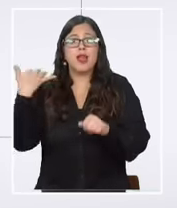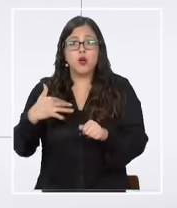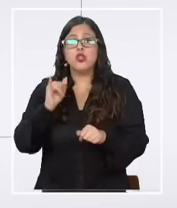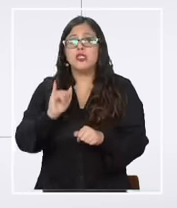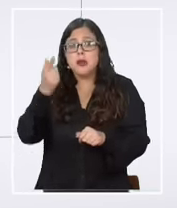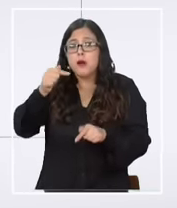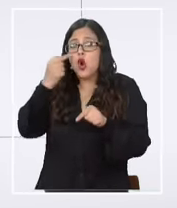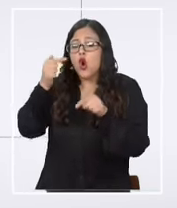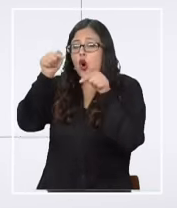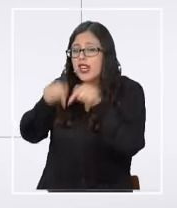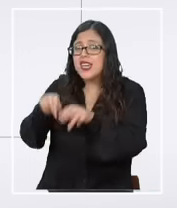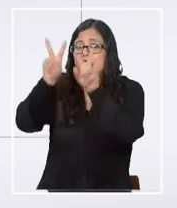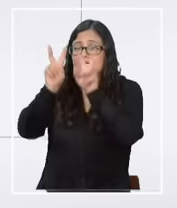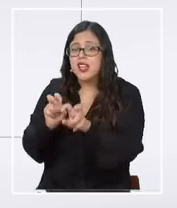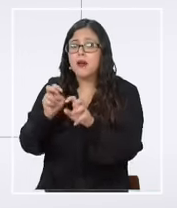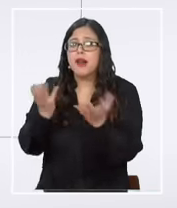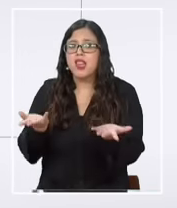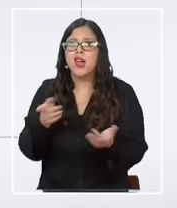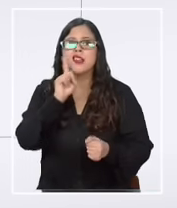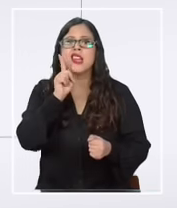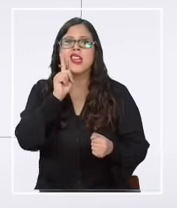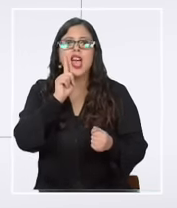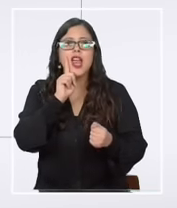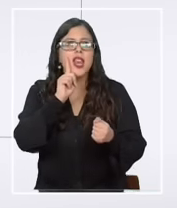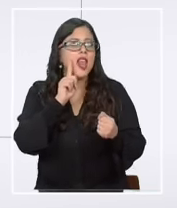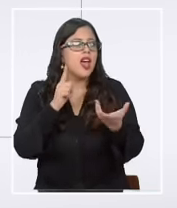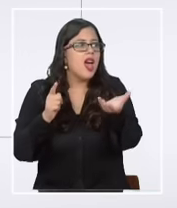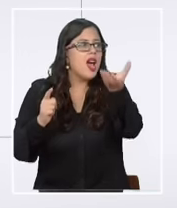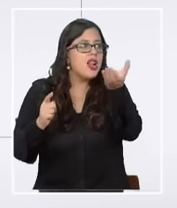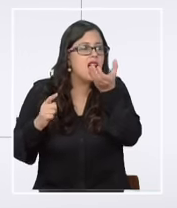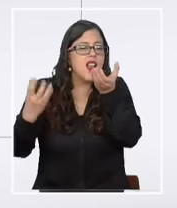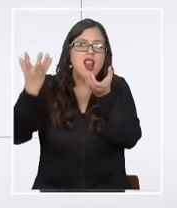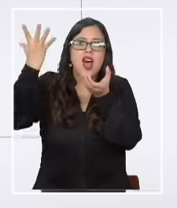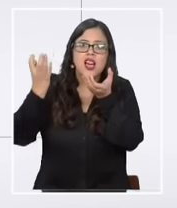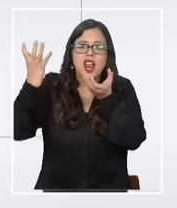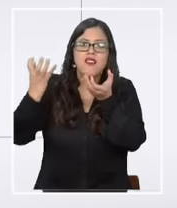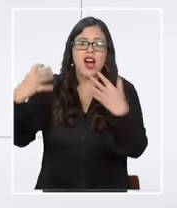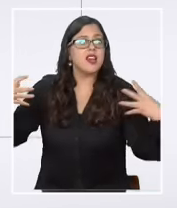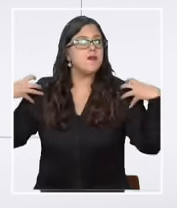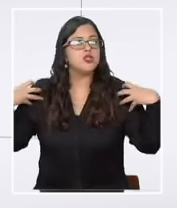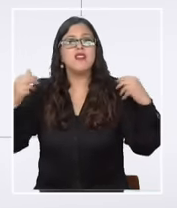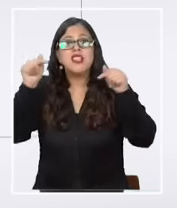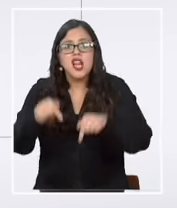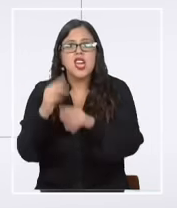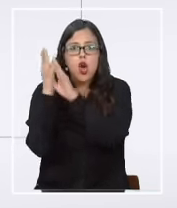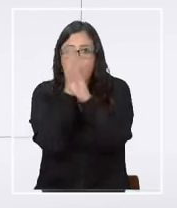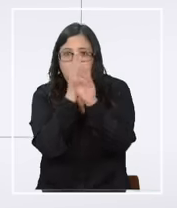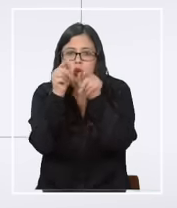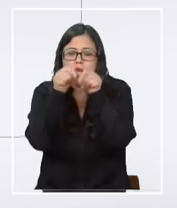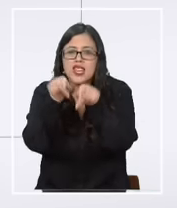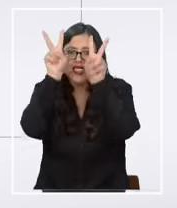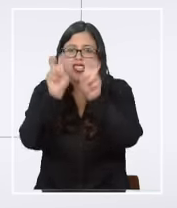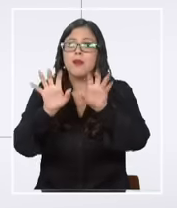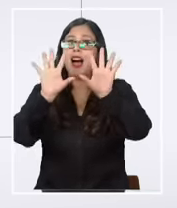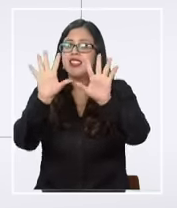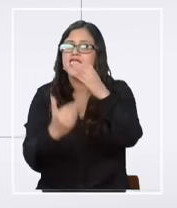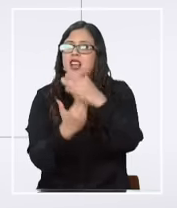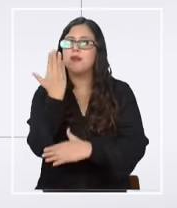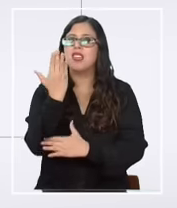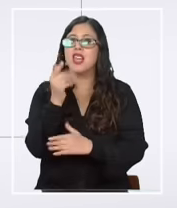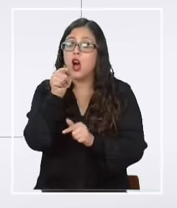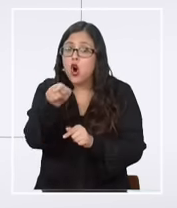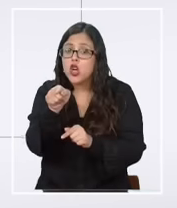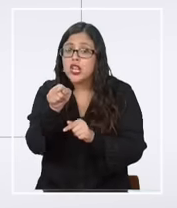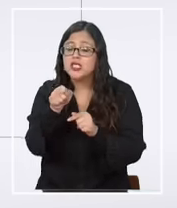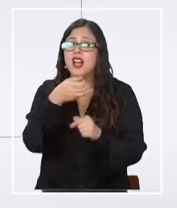efectivamente aquí el cuestionamiento era quién grabó esto y él de alguna manera aquí oculta en ese momento a las 10 de la mañana con esa